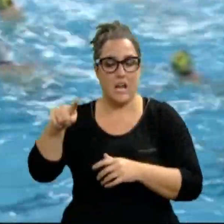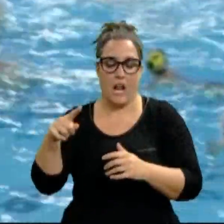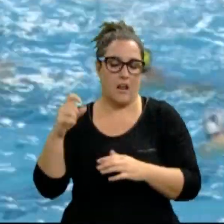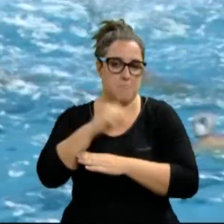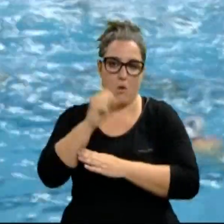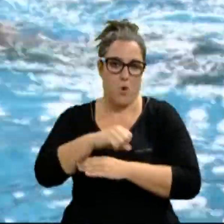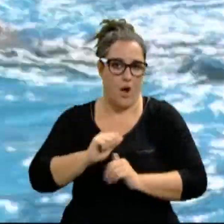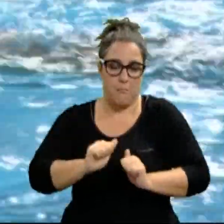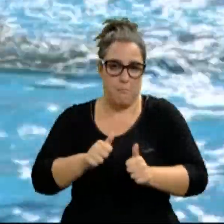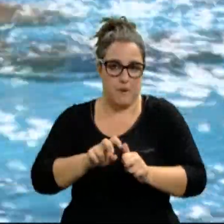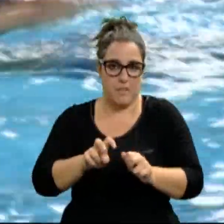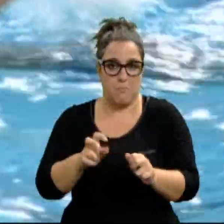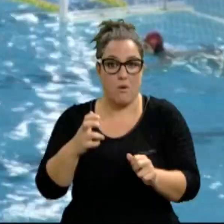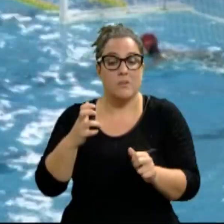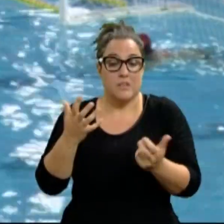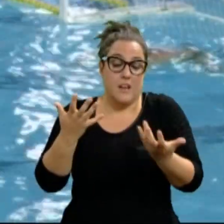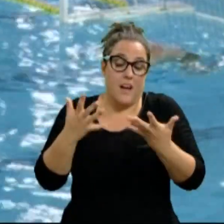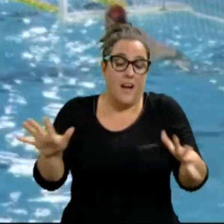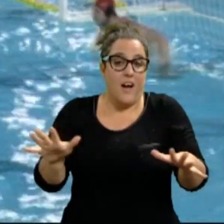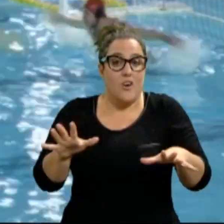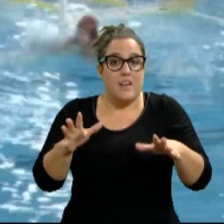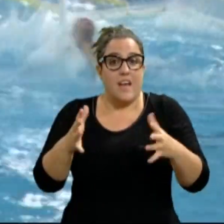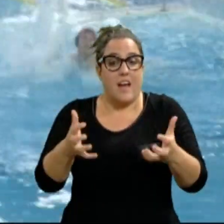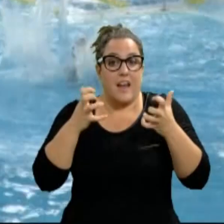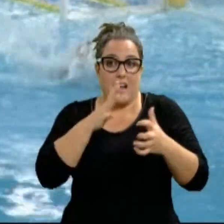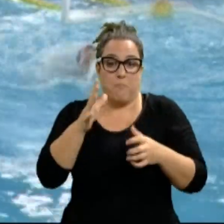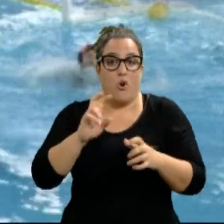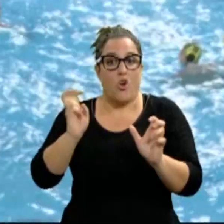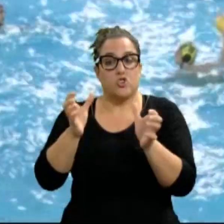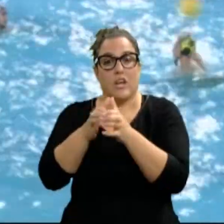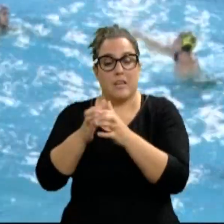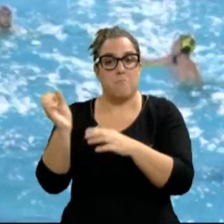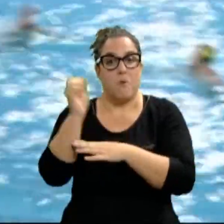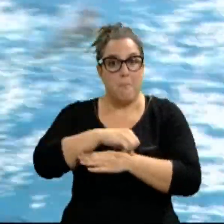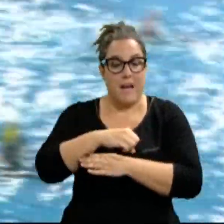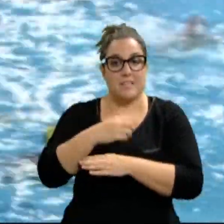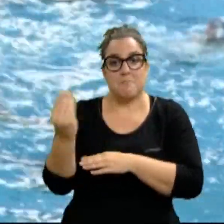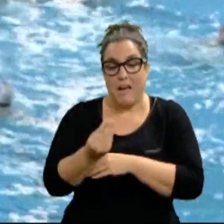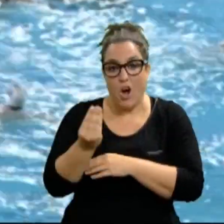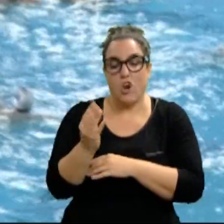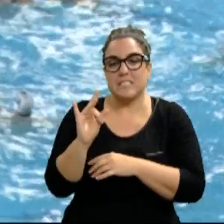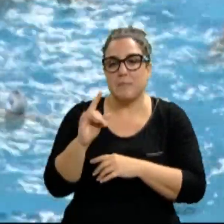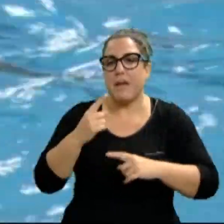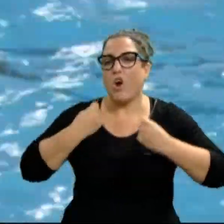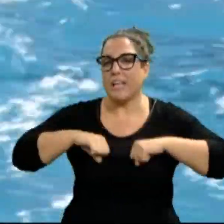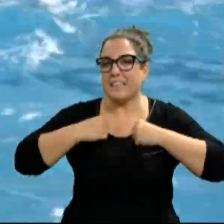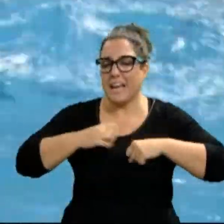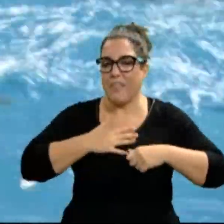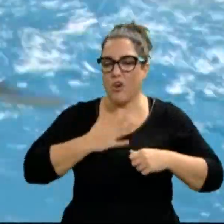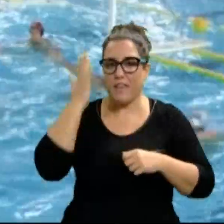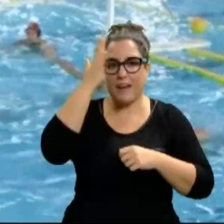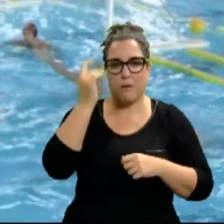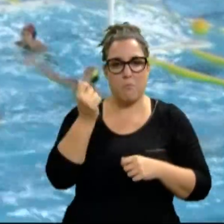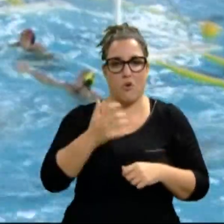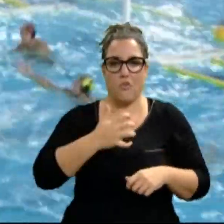parcial, admitiendo la derrota por la superioridad de su rival. El técnico del conjunto Navarro, Manel Silvestre, mostró su enfado por la actuación arbitral